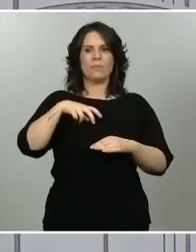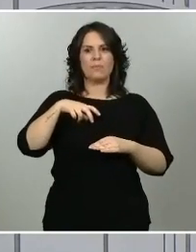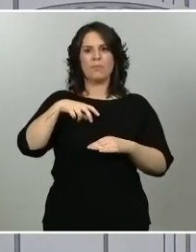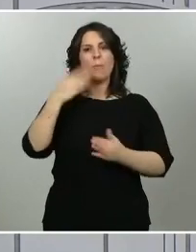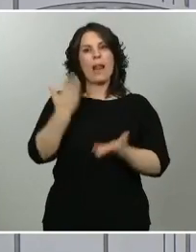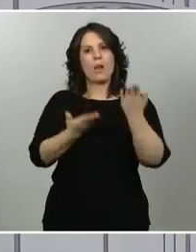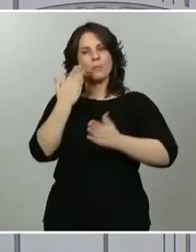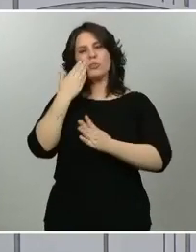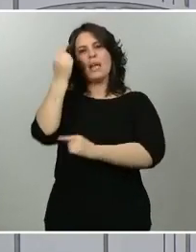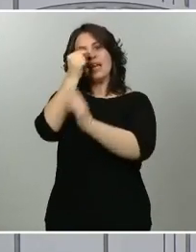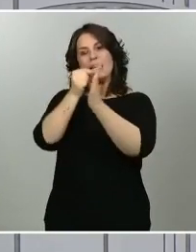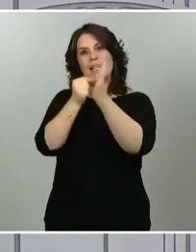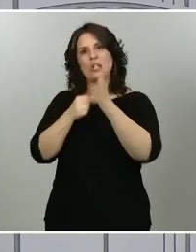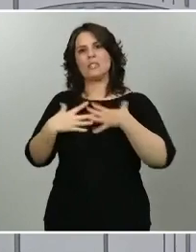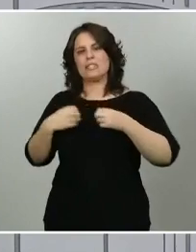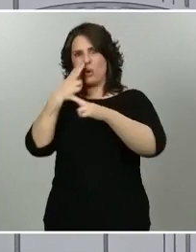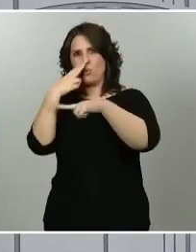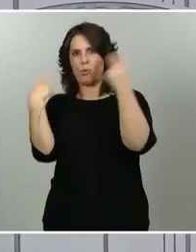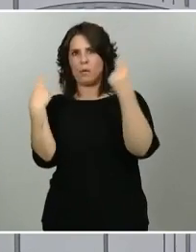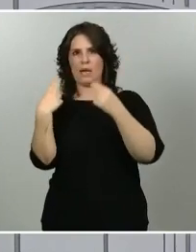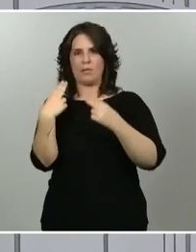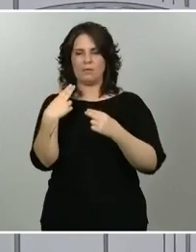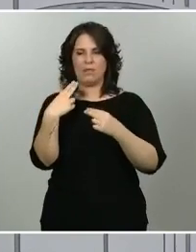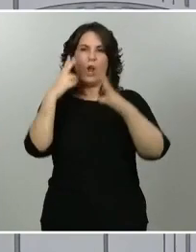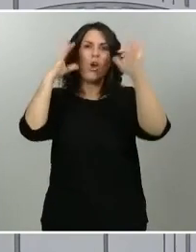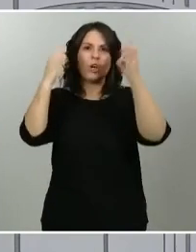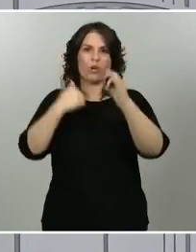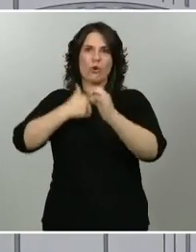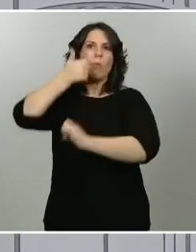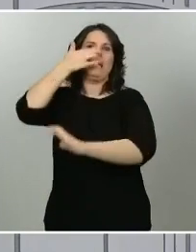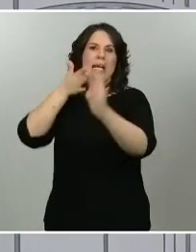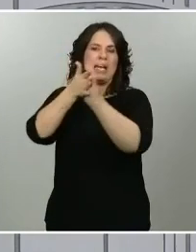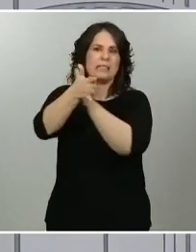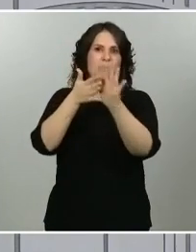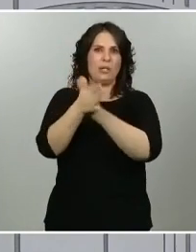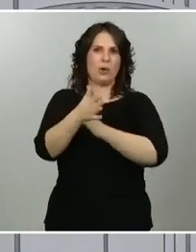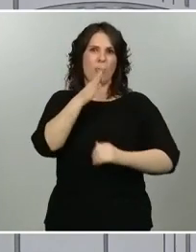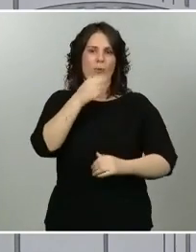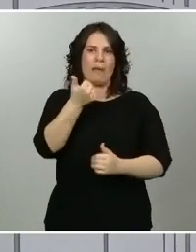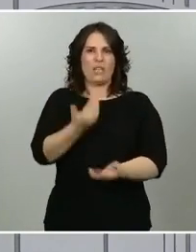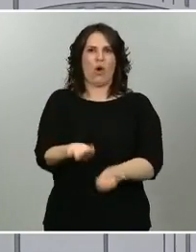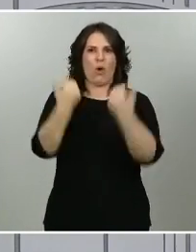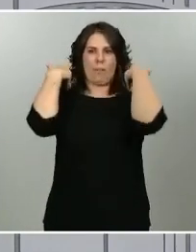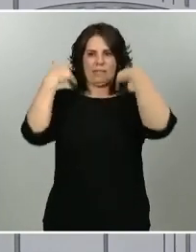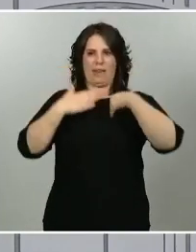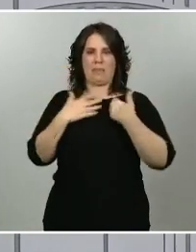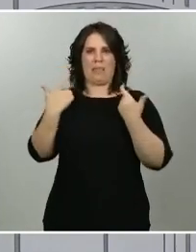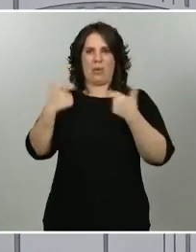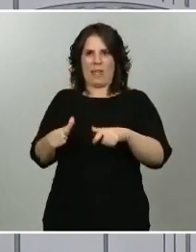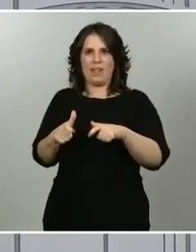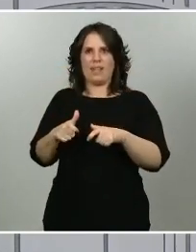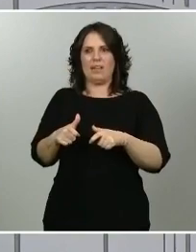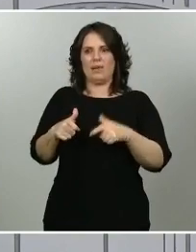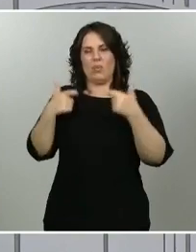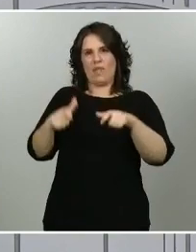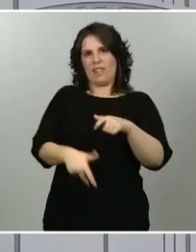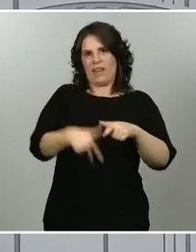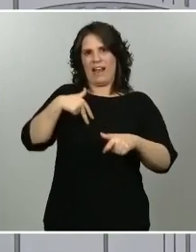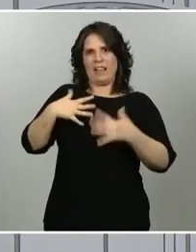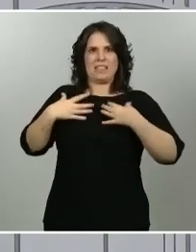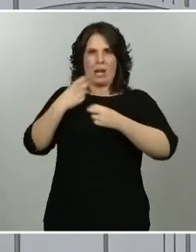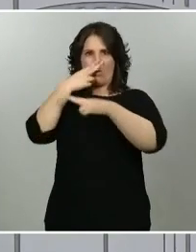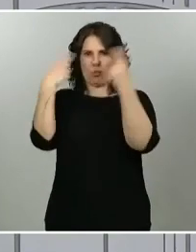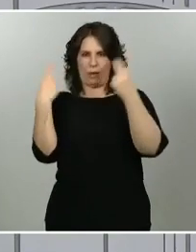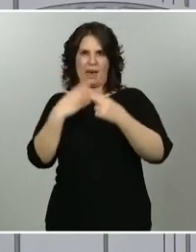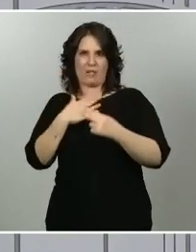obviamente, yo más explico porque son los que competen a mi unidad o a la Dirección General de Salud Pública, también hay que valorar otros